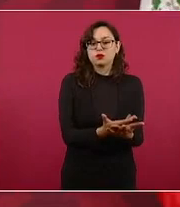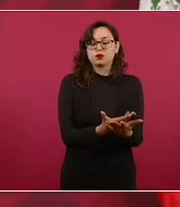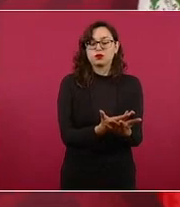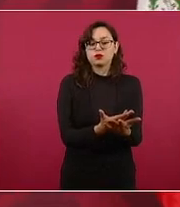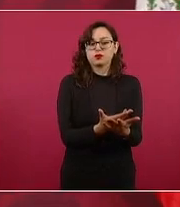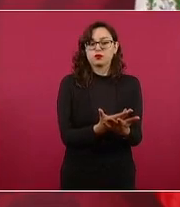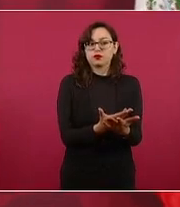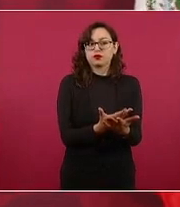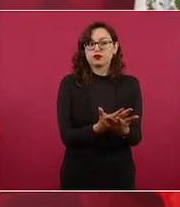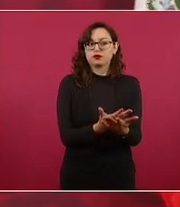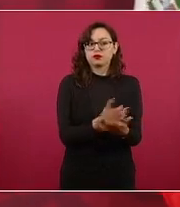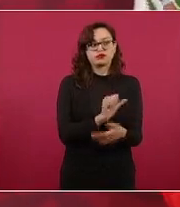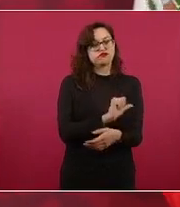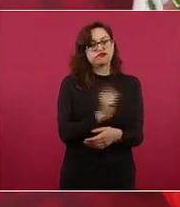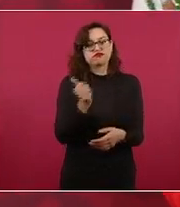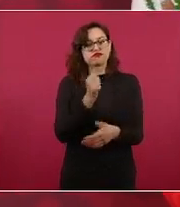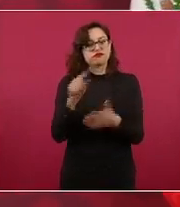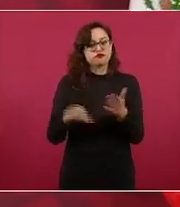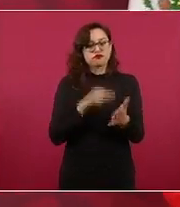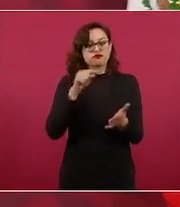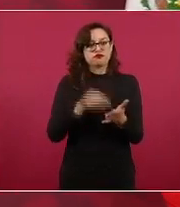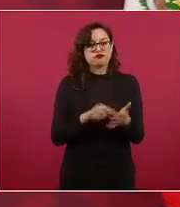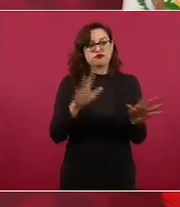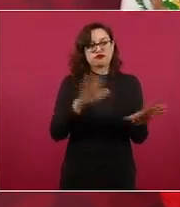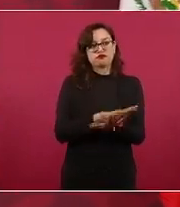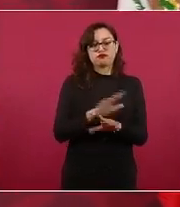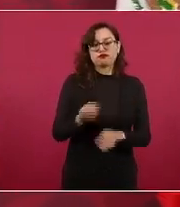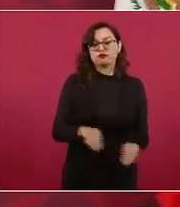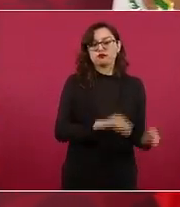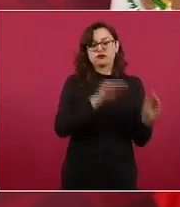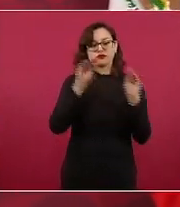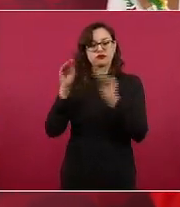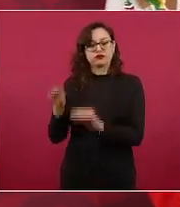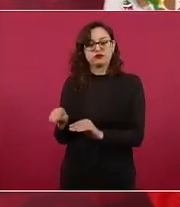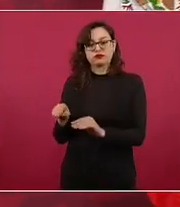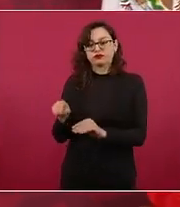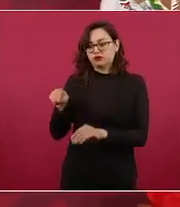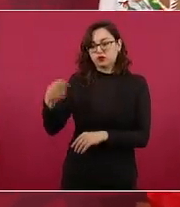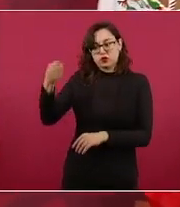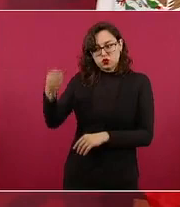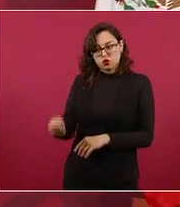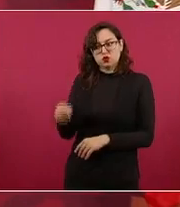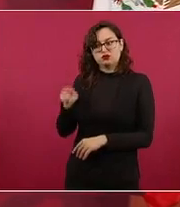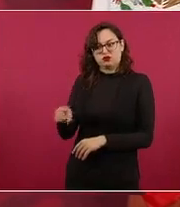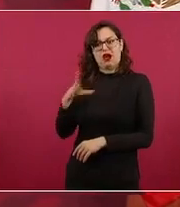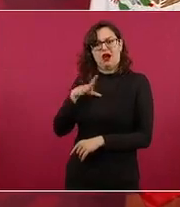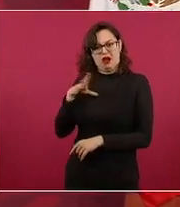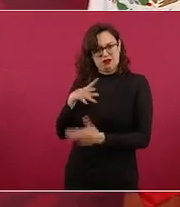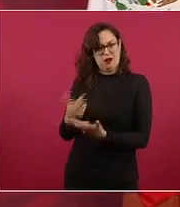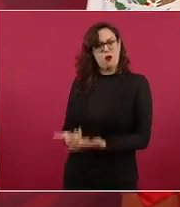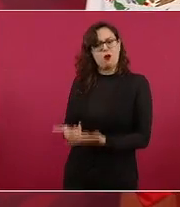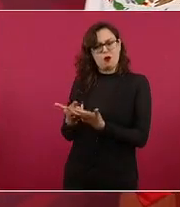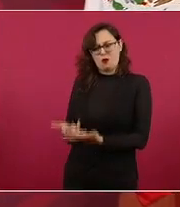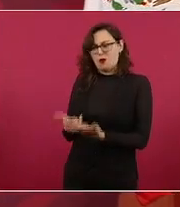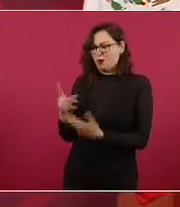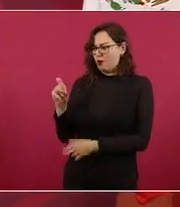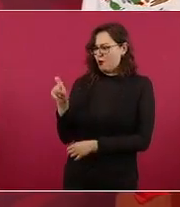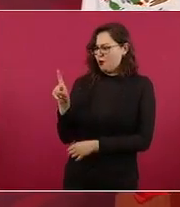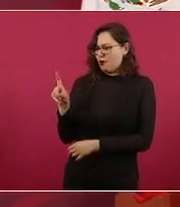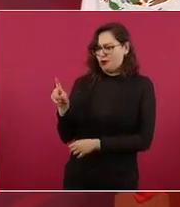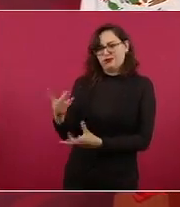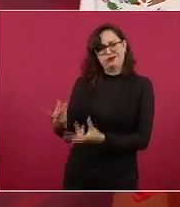establecieran su fábrica en el sureste donde hay